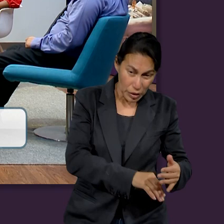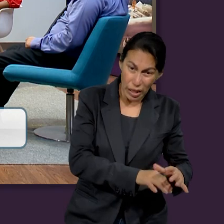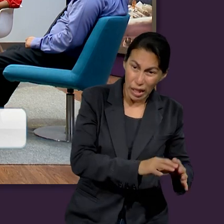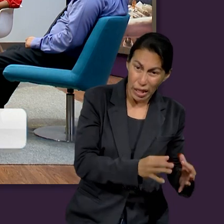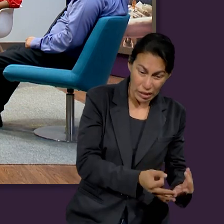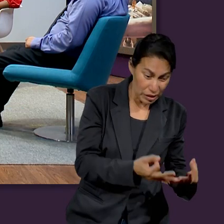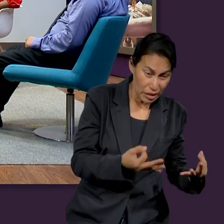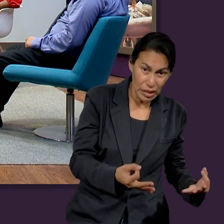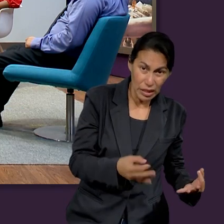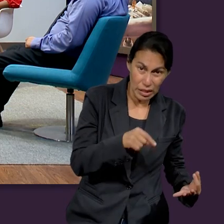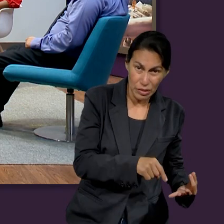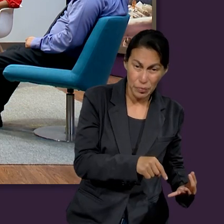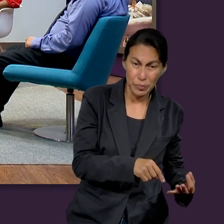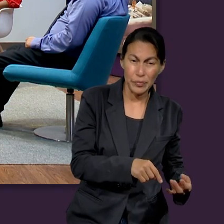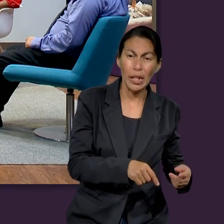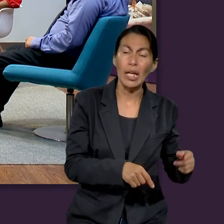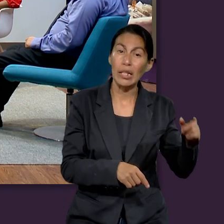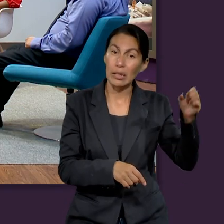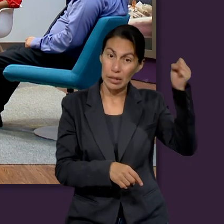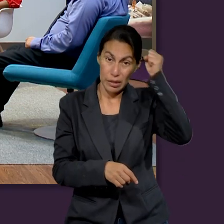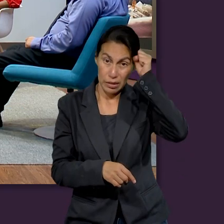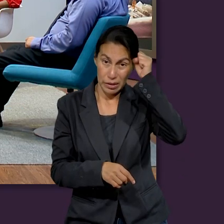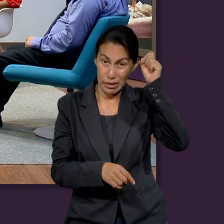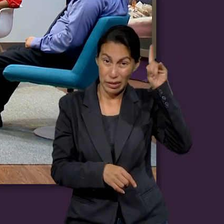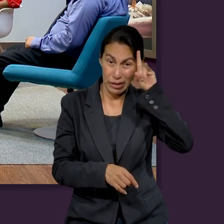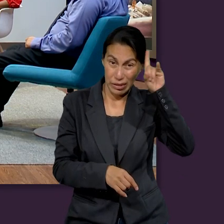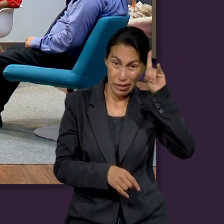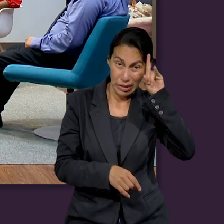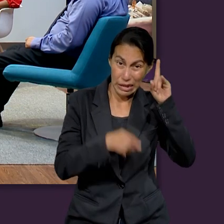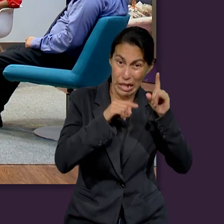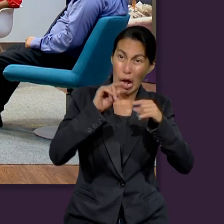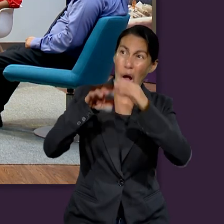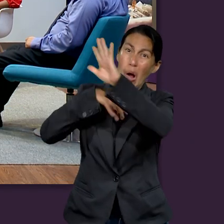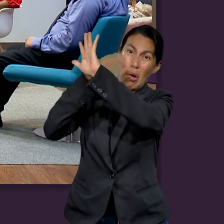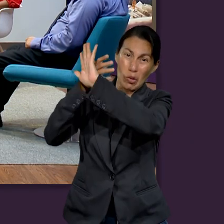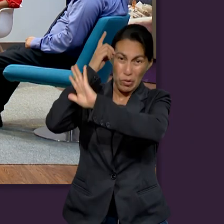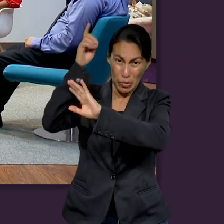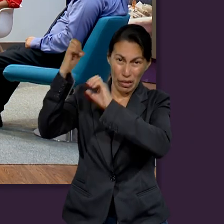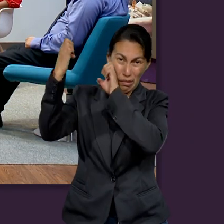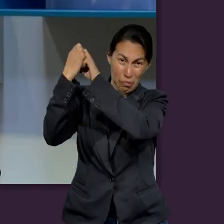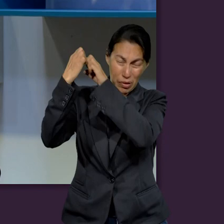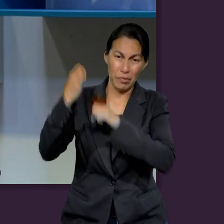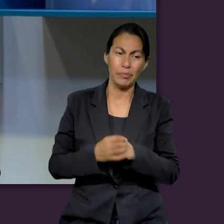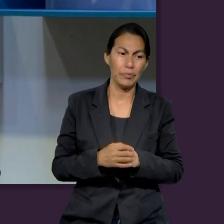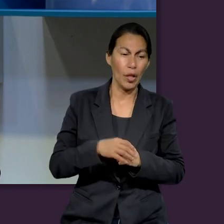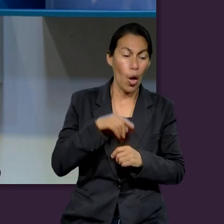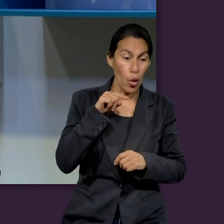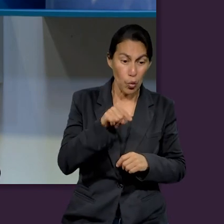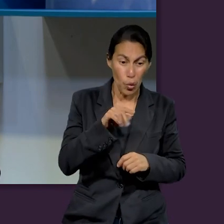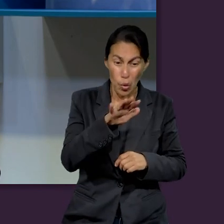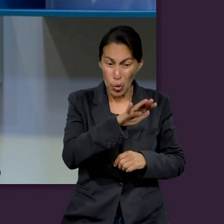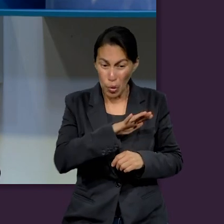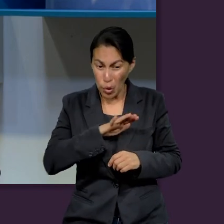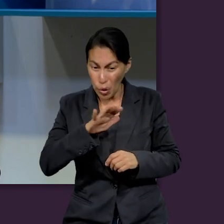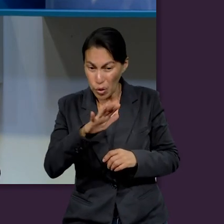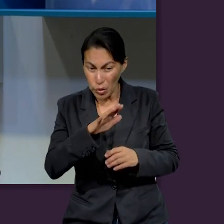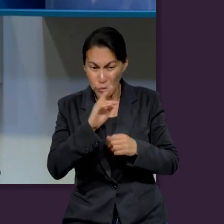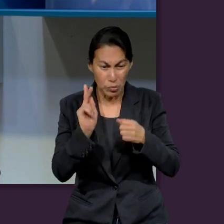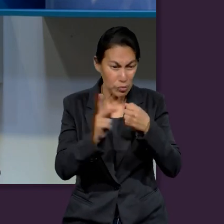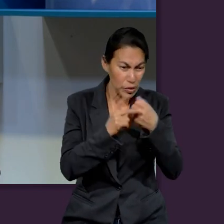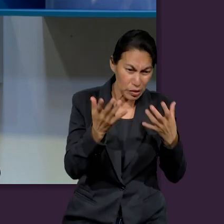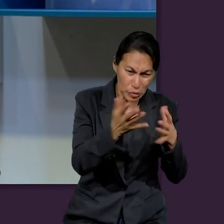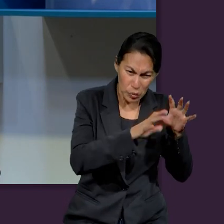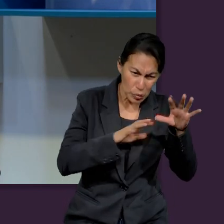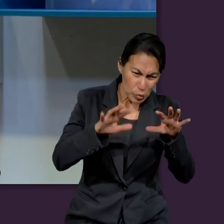adversario de Dios. Dios, cortado fuiste por tierra, tú que debilitabas a las naciones. Y el verso 13 es clave, donde dice,